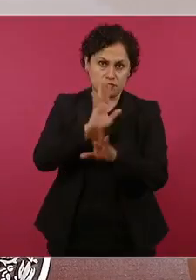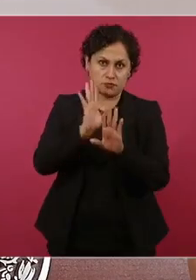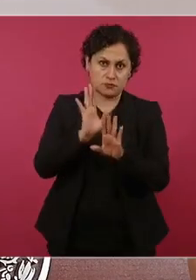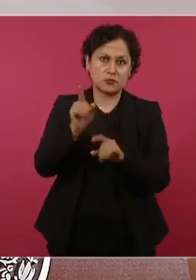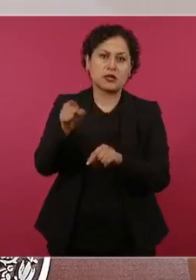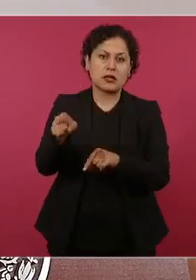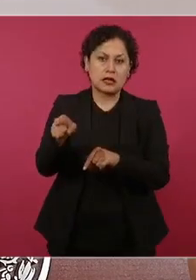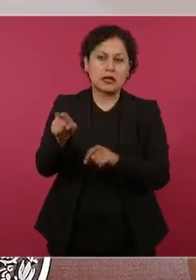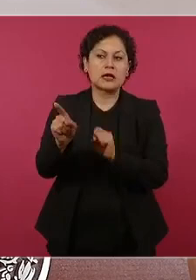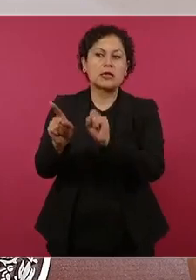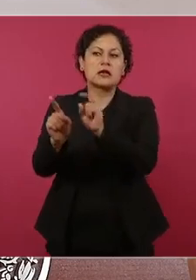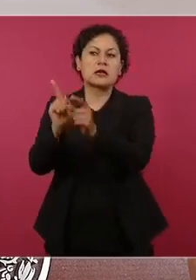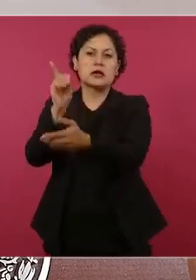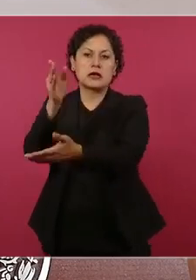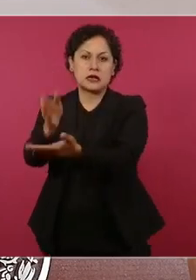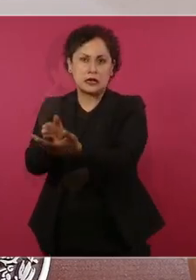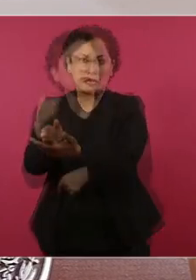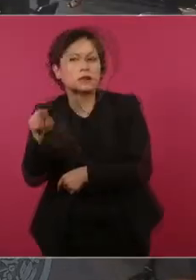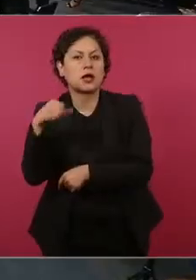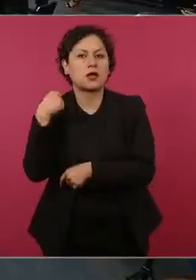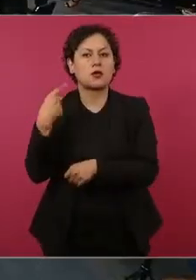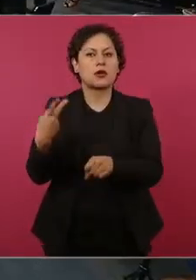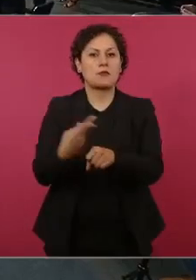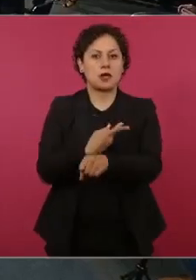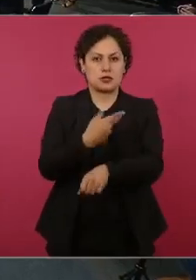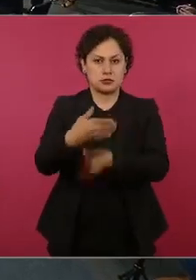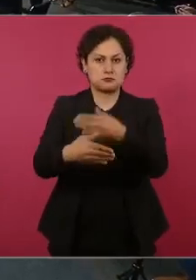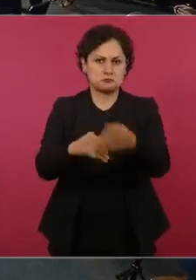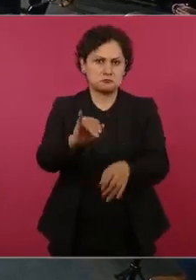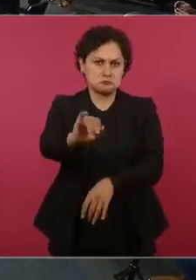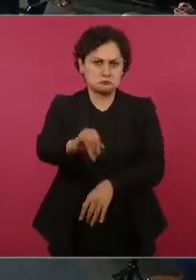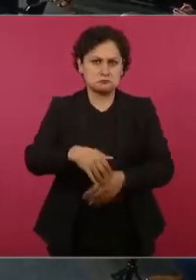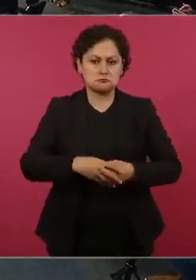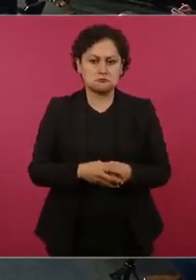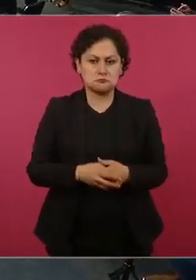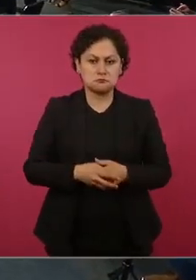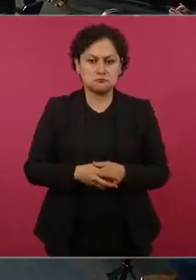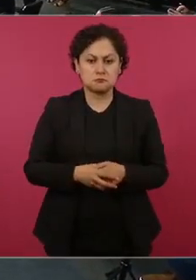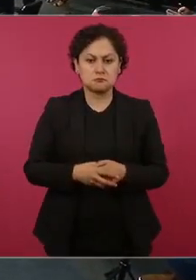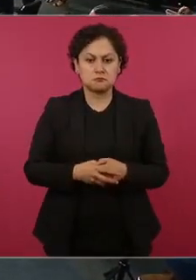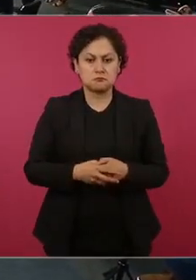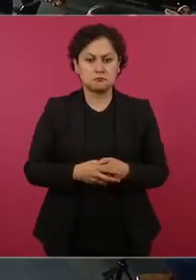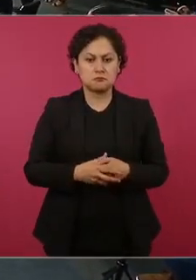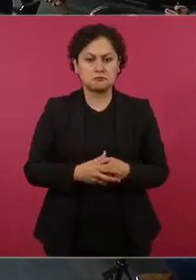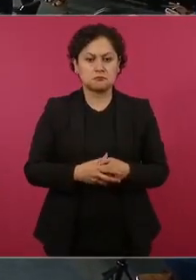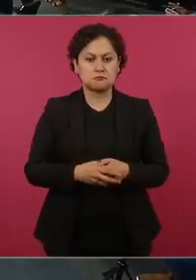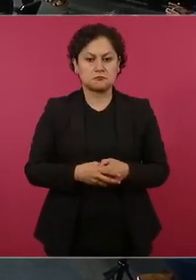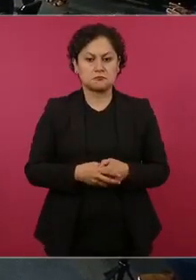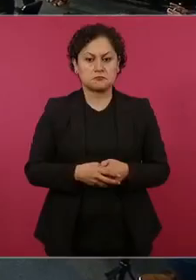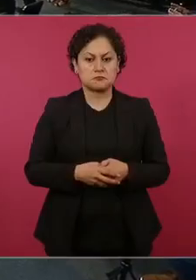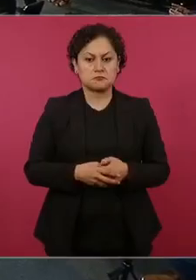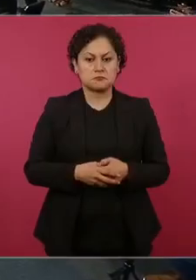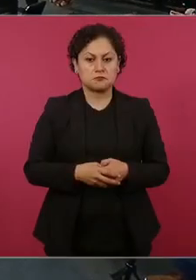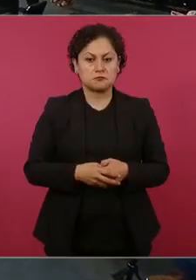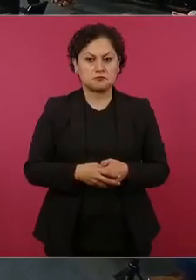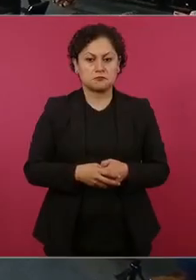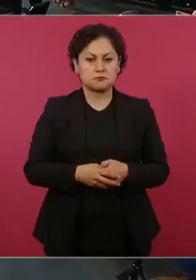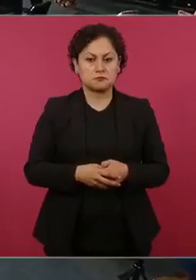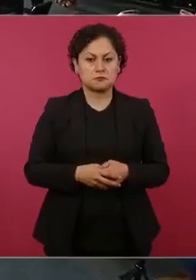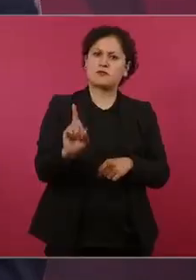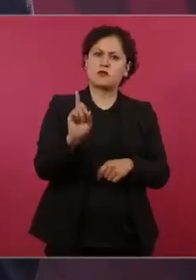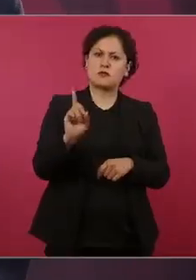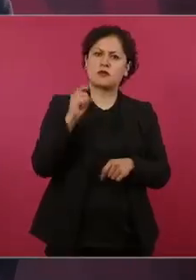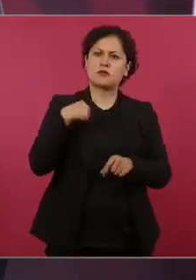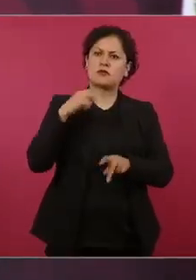informar de cómo va el avance en Acapulco. Incluso recordó la propuesta de la presidenta de la Suprema Corte de Justicia de la